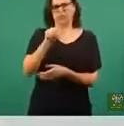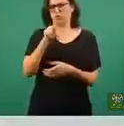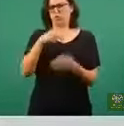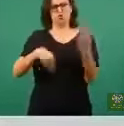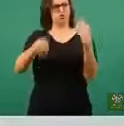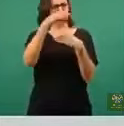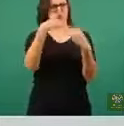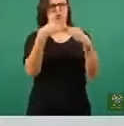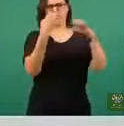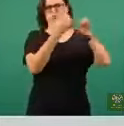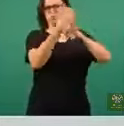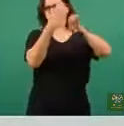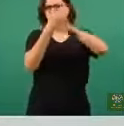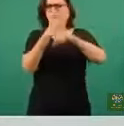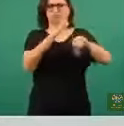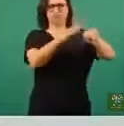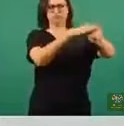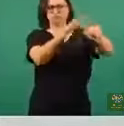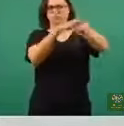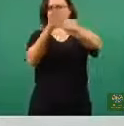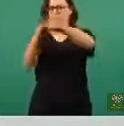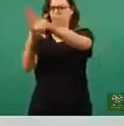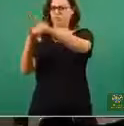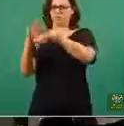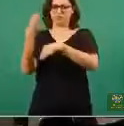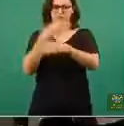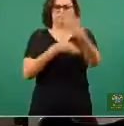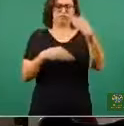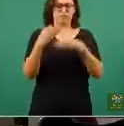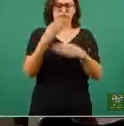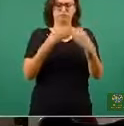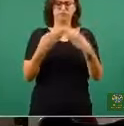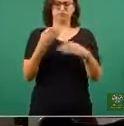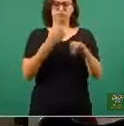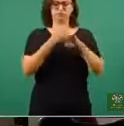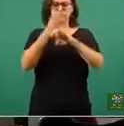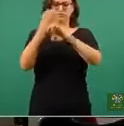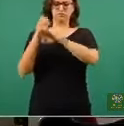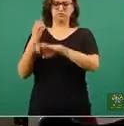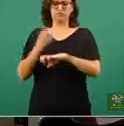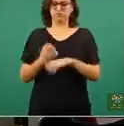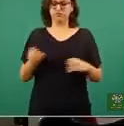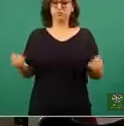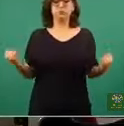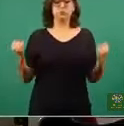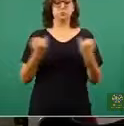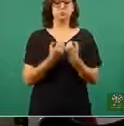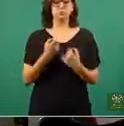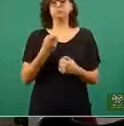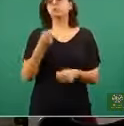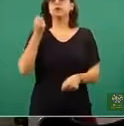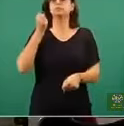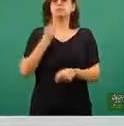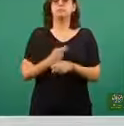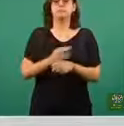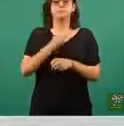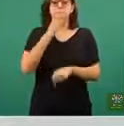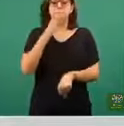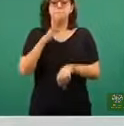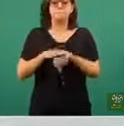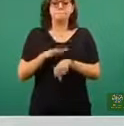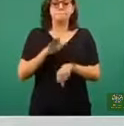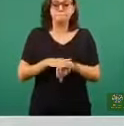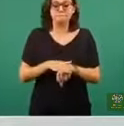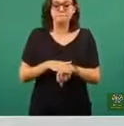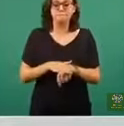hemos hecho el comentario, sino con todas estas entidades federativas. Es un señalamiento temprano de